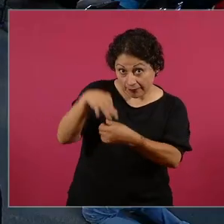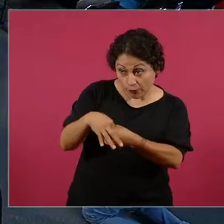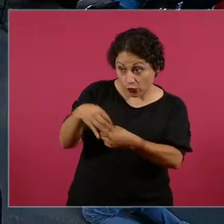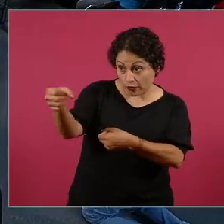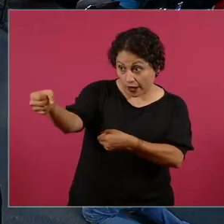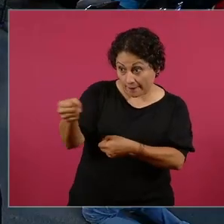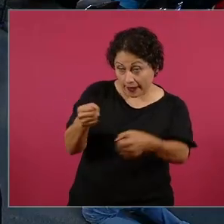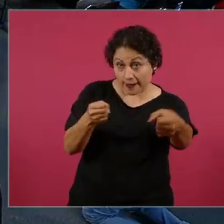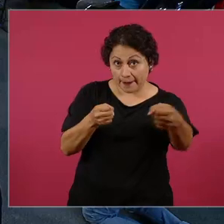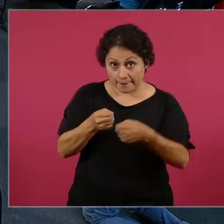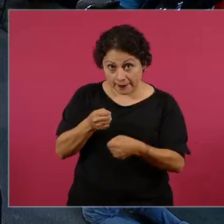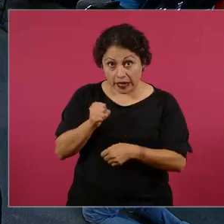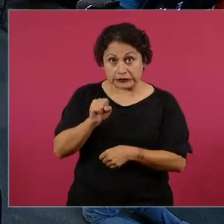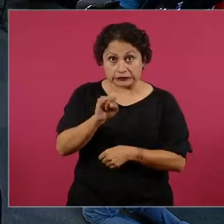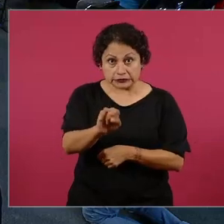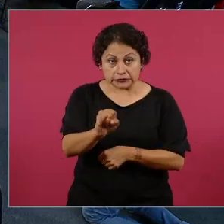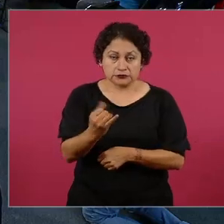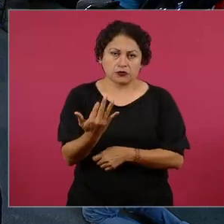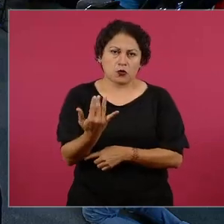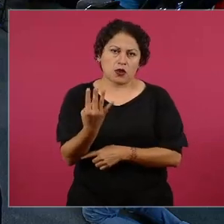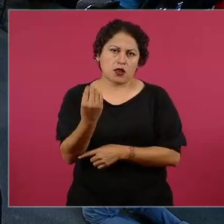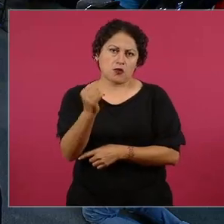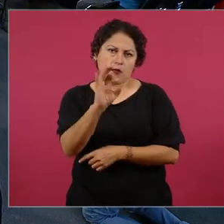59% ¿no?